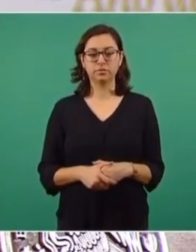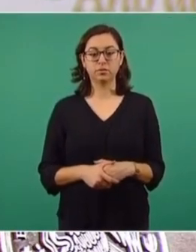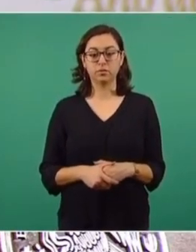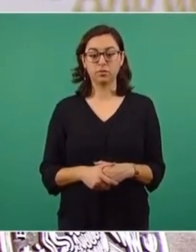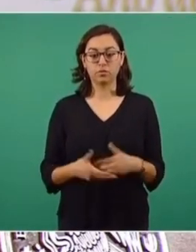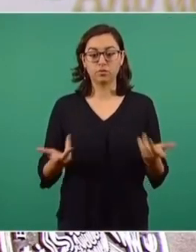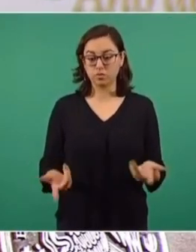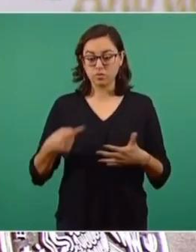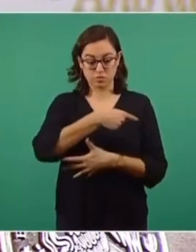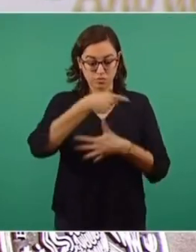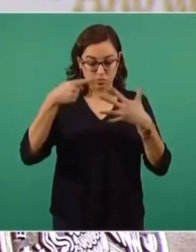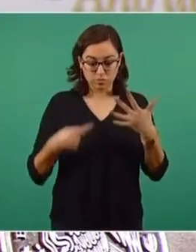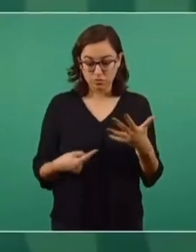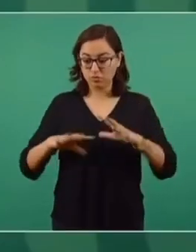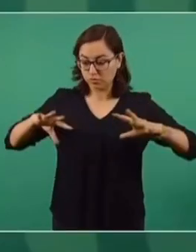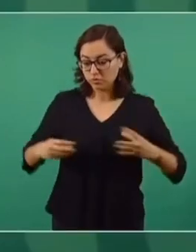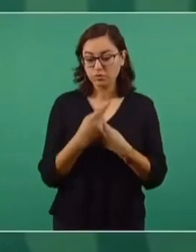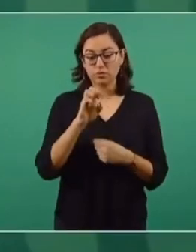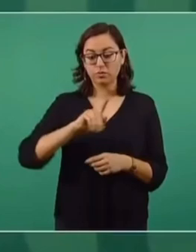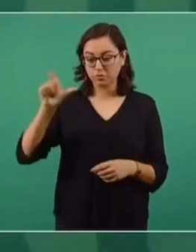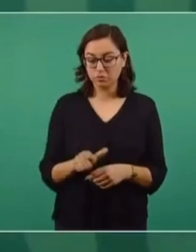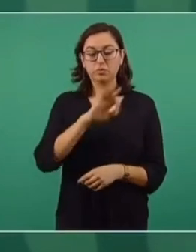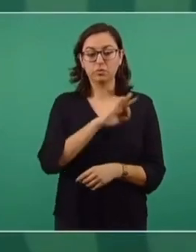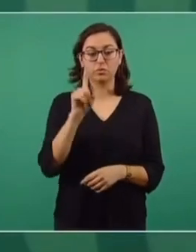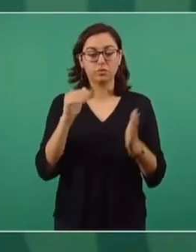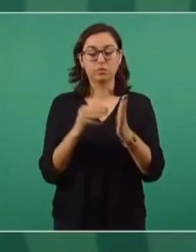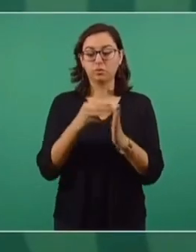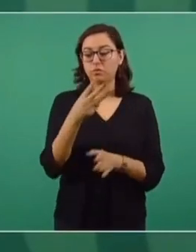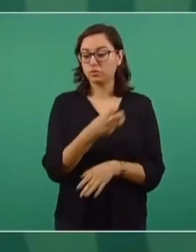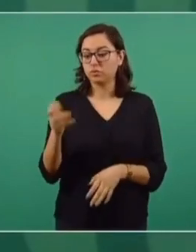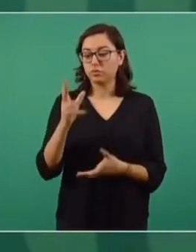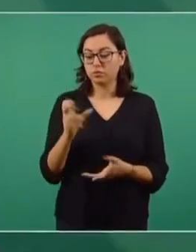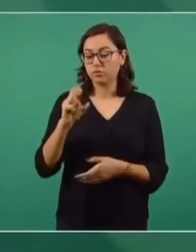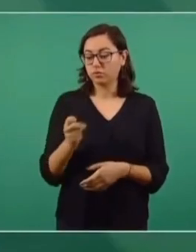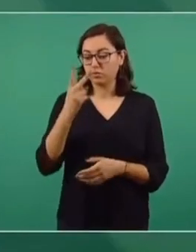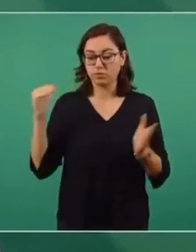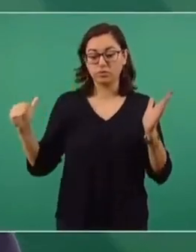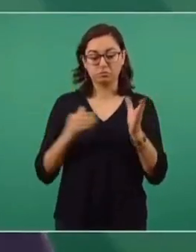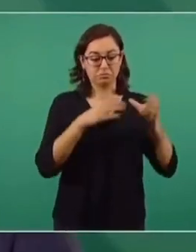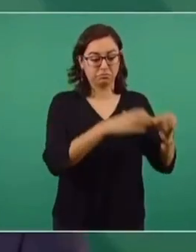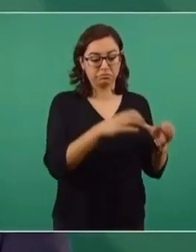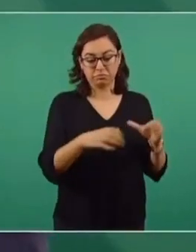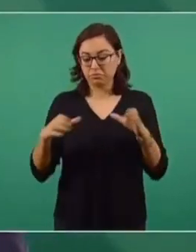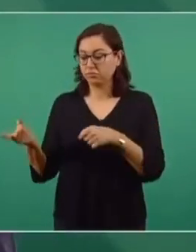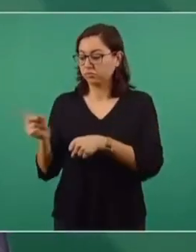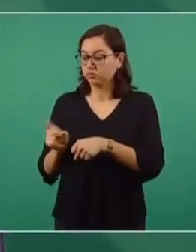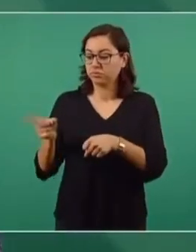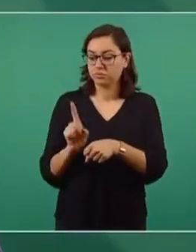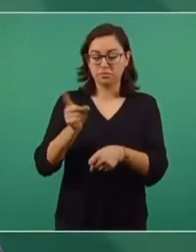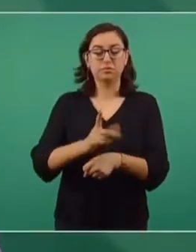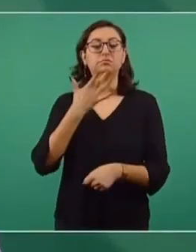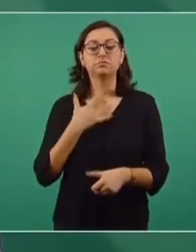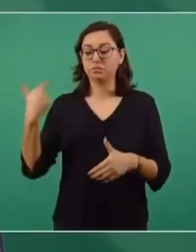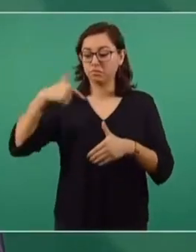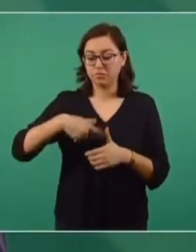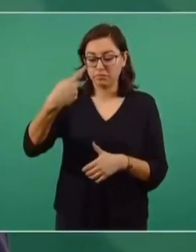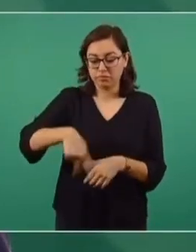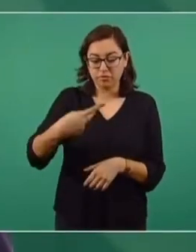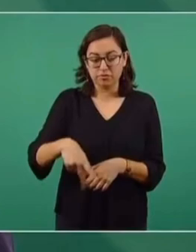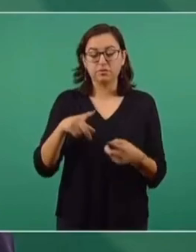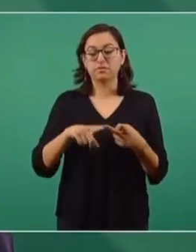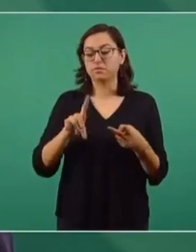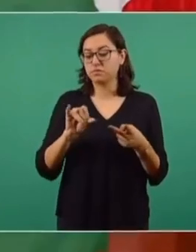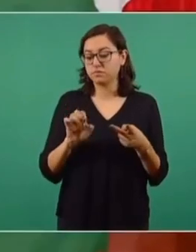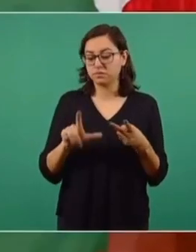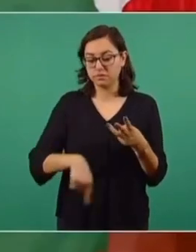Pemex alcanzará una producción estimada de un millón 362 mil barriles diarios para abastecer el total de la demanda mexicana de gasolina, diésel,